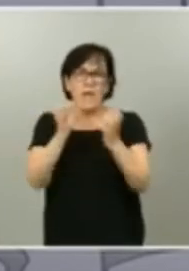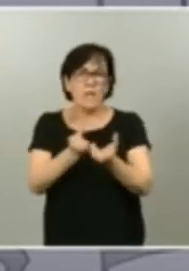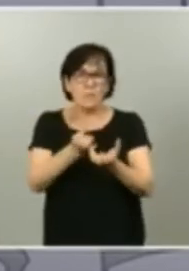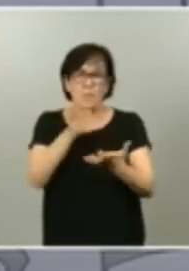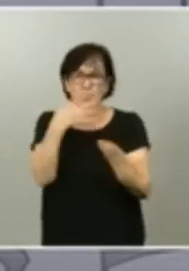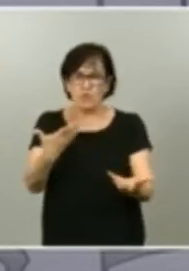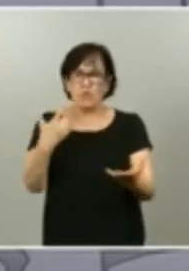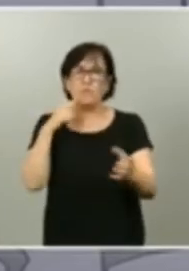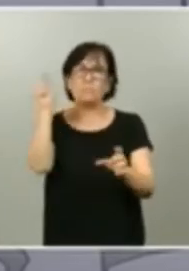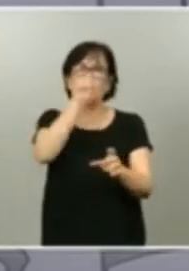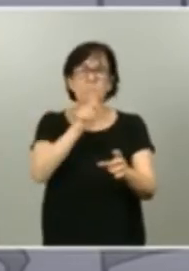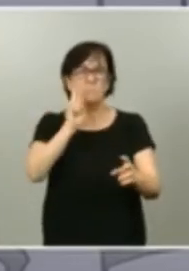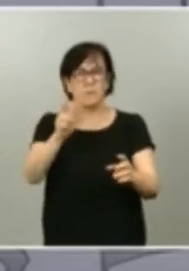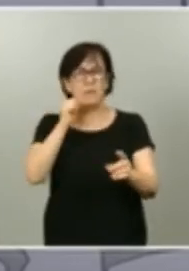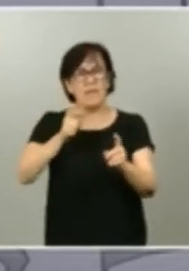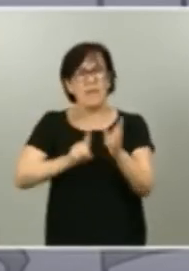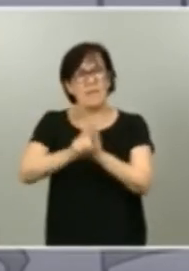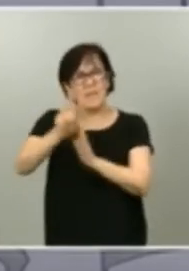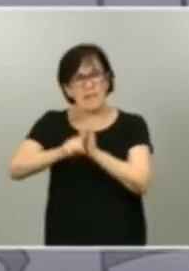más y mejores infraestructuras